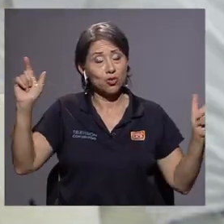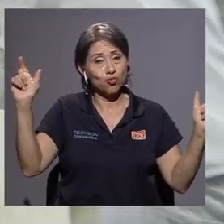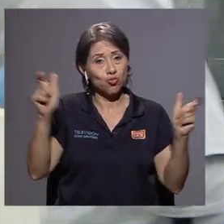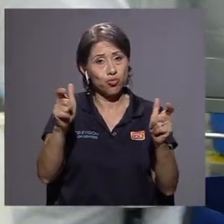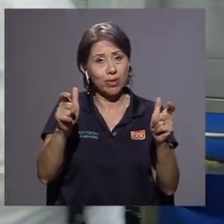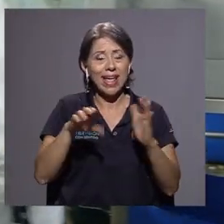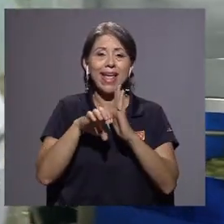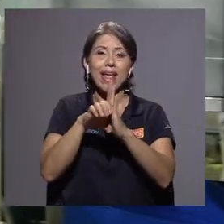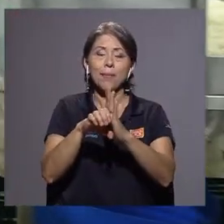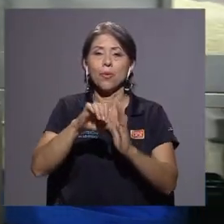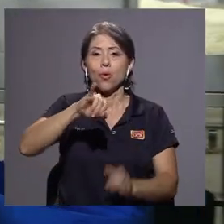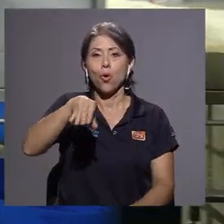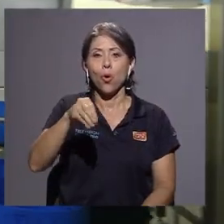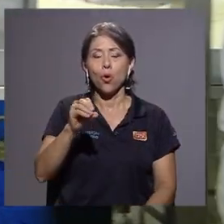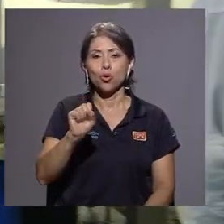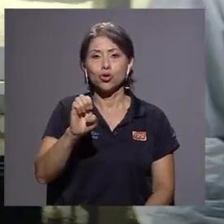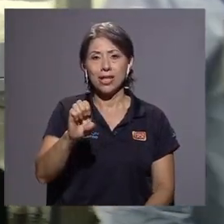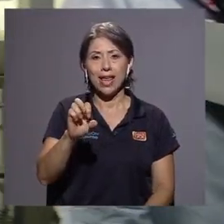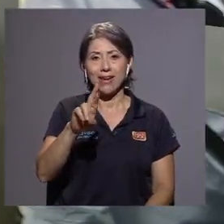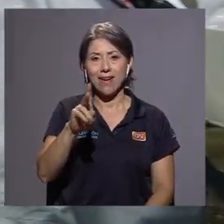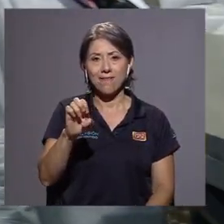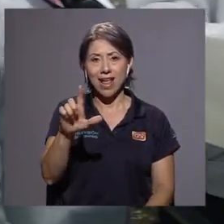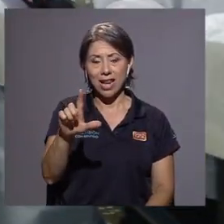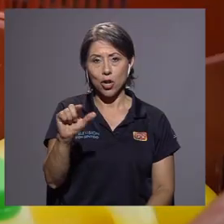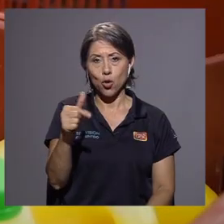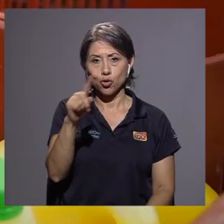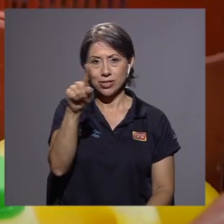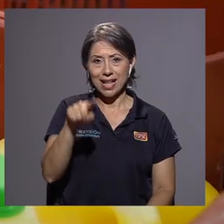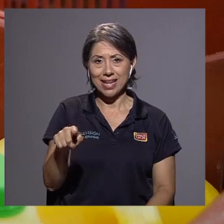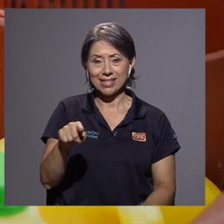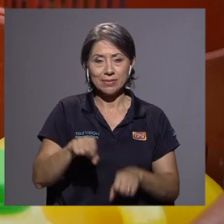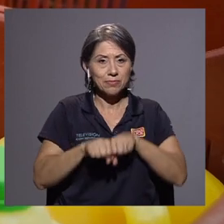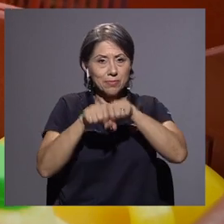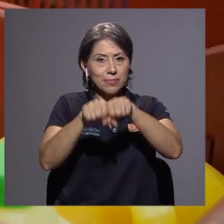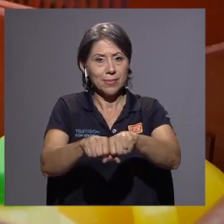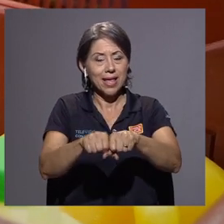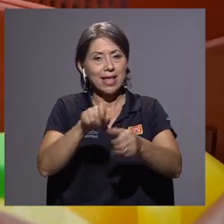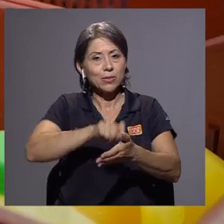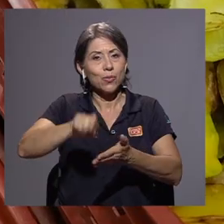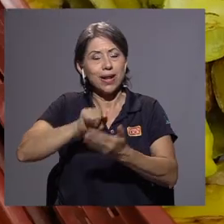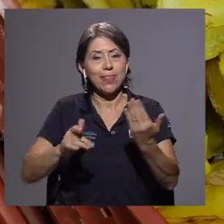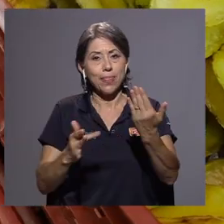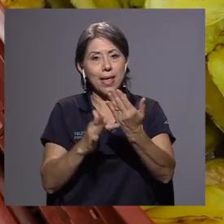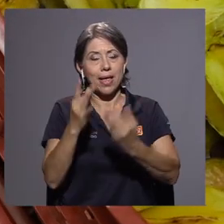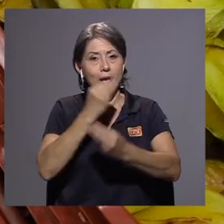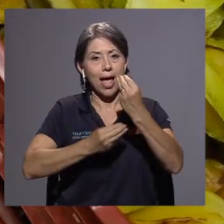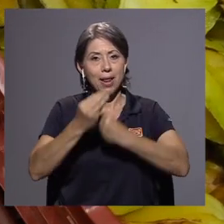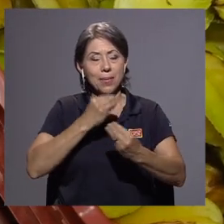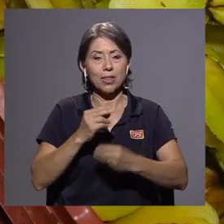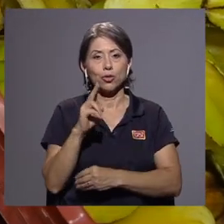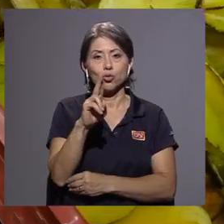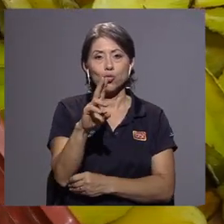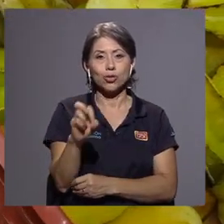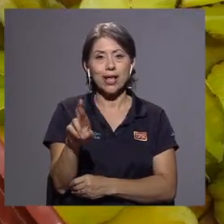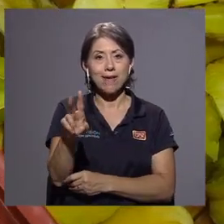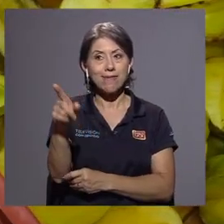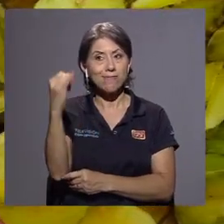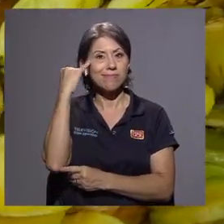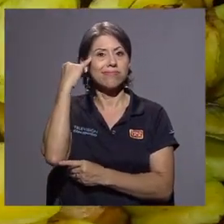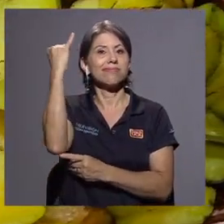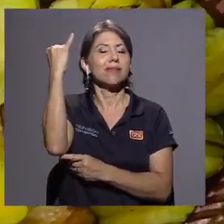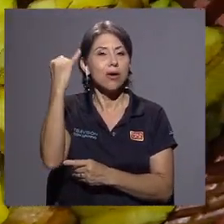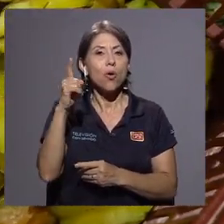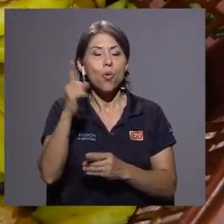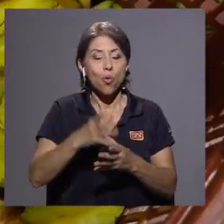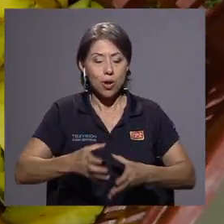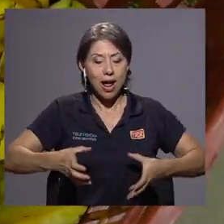el caso de José Rafael González, egresado de la Escuela de Tecnología de los Alimentos de la UCR, quien creó una